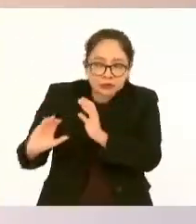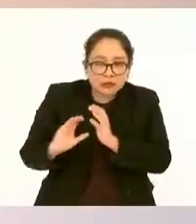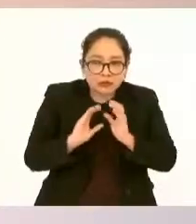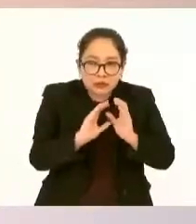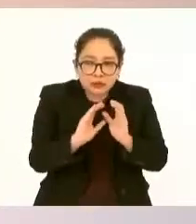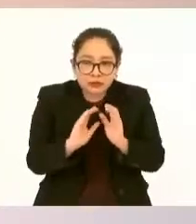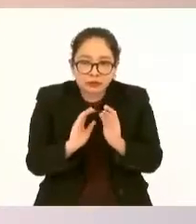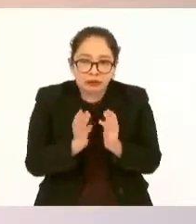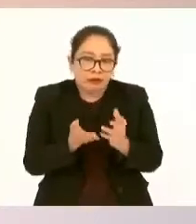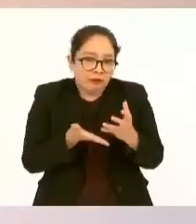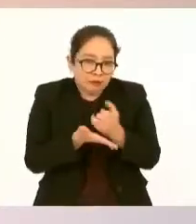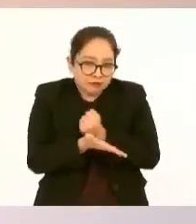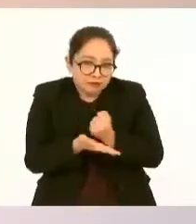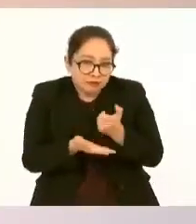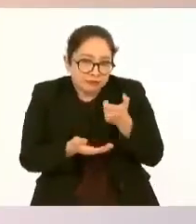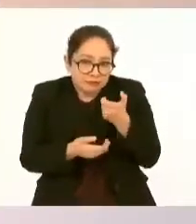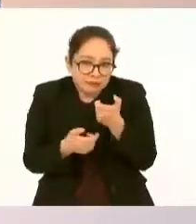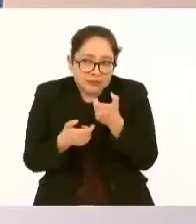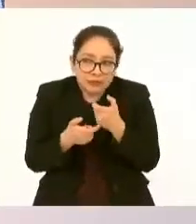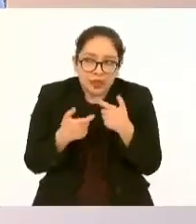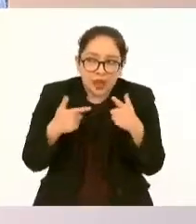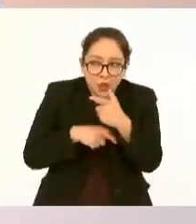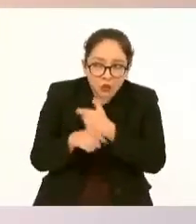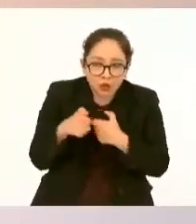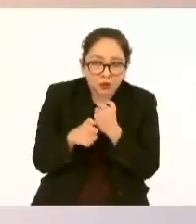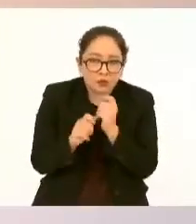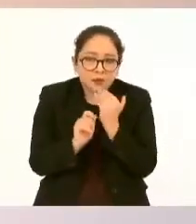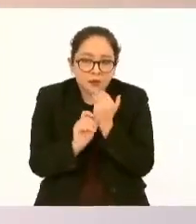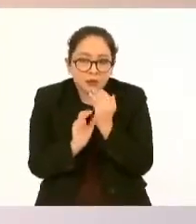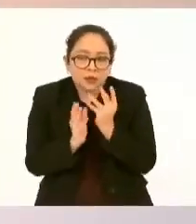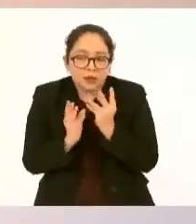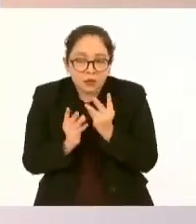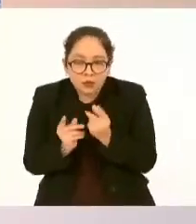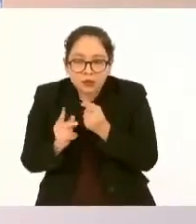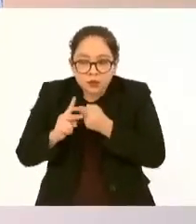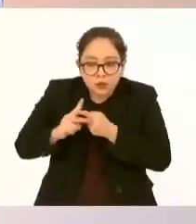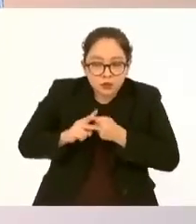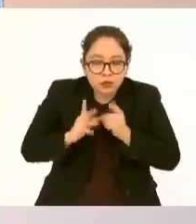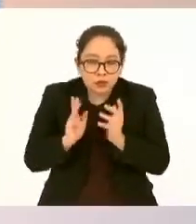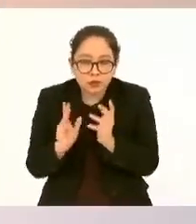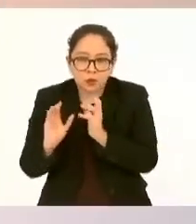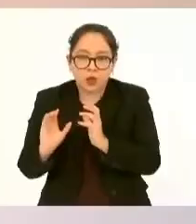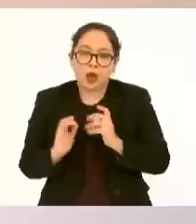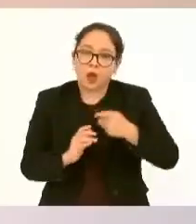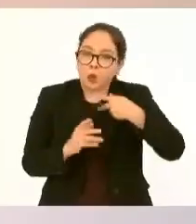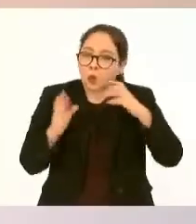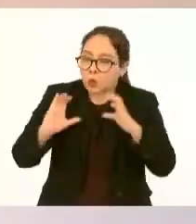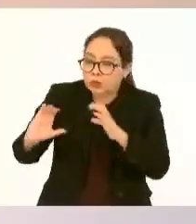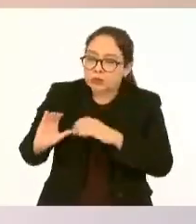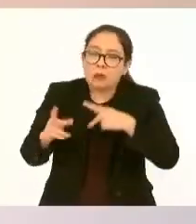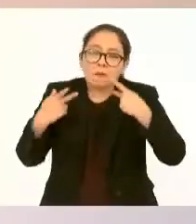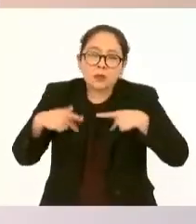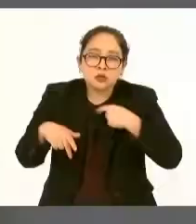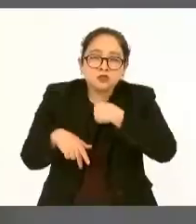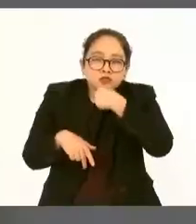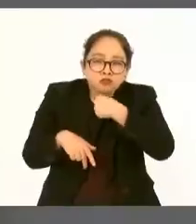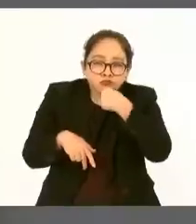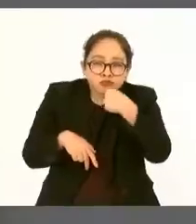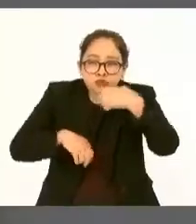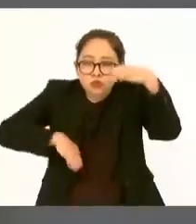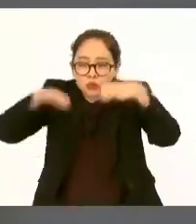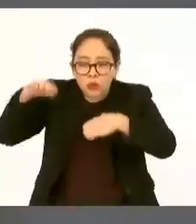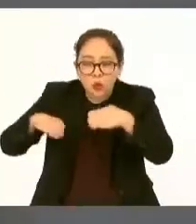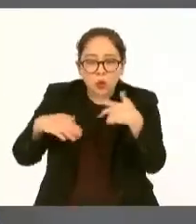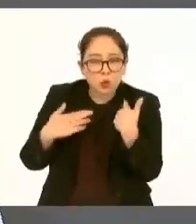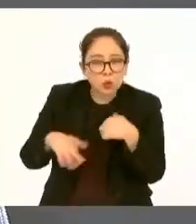los cuidáramos a los adultos mayores, a los ancianos respetables. Esto